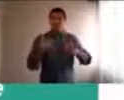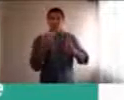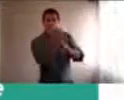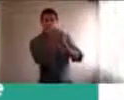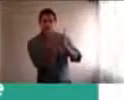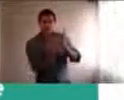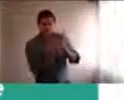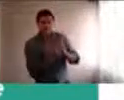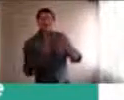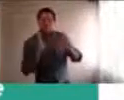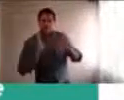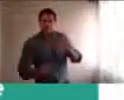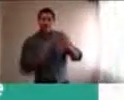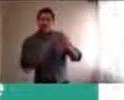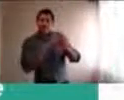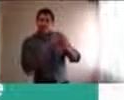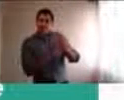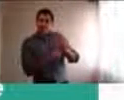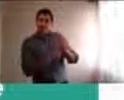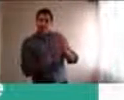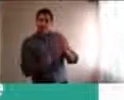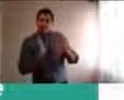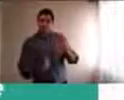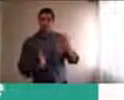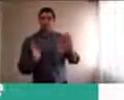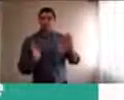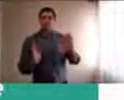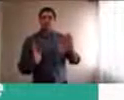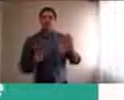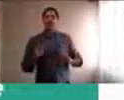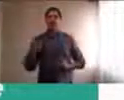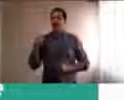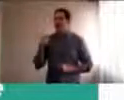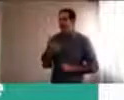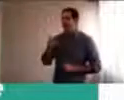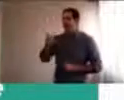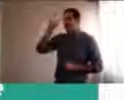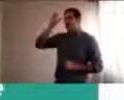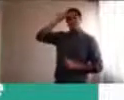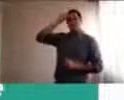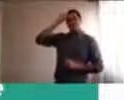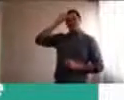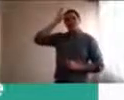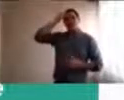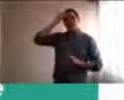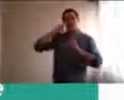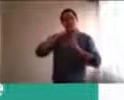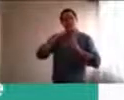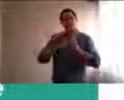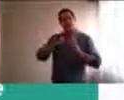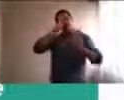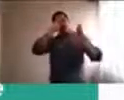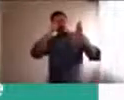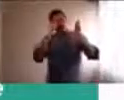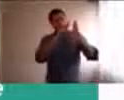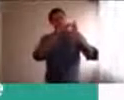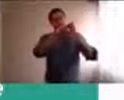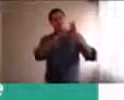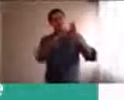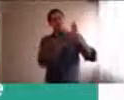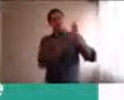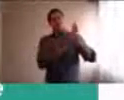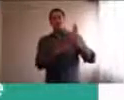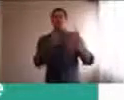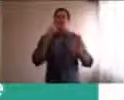en juego, en una situación lúdica, por eso, darle un espacio, prioritario al juego, en este tiempo de